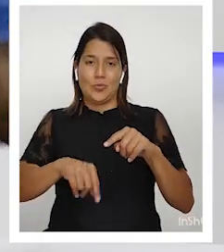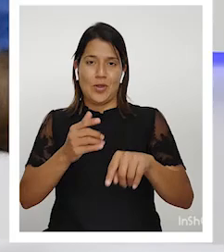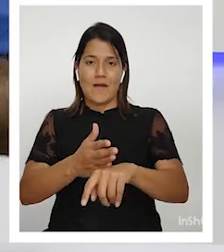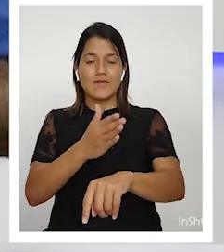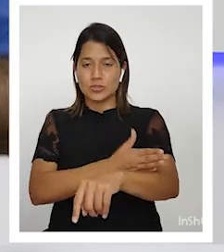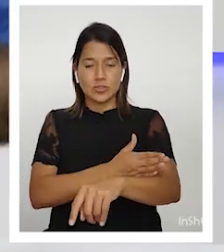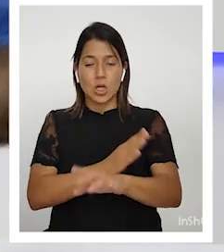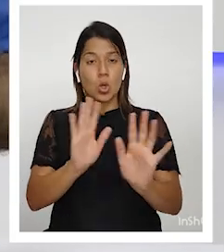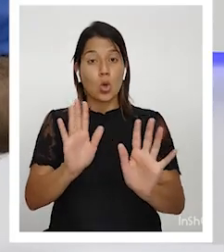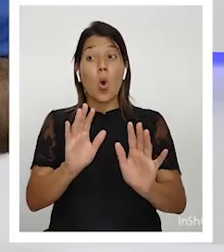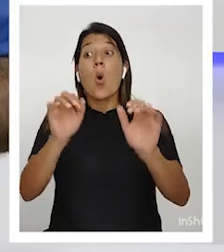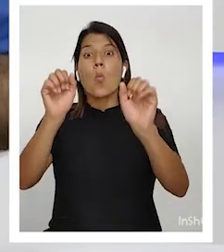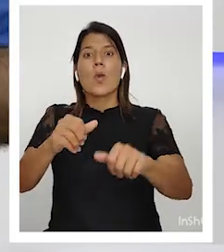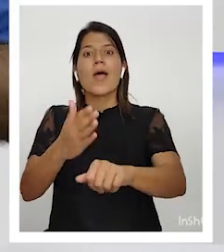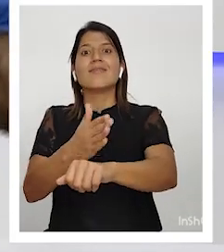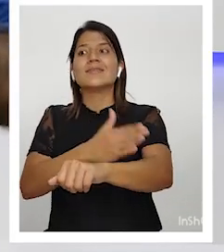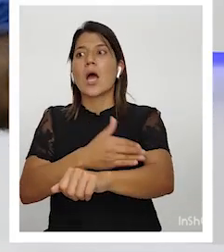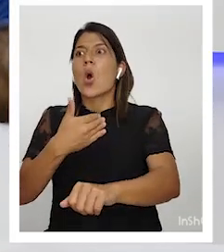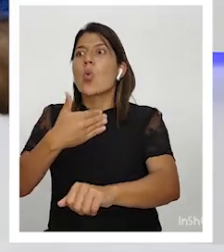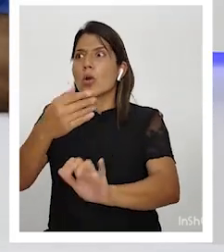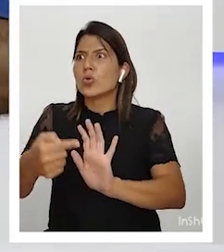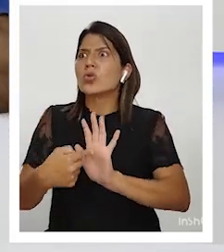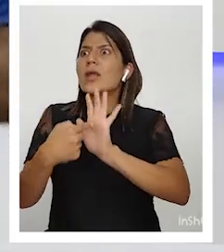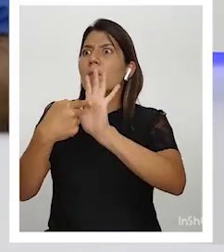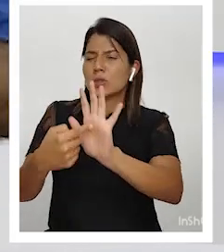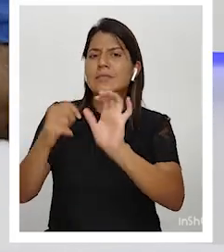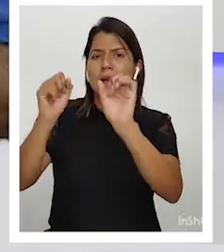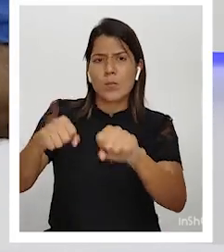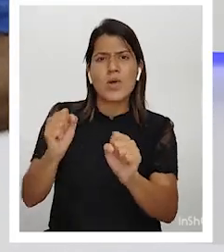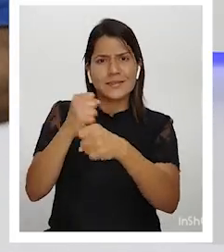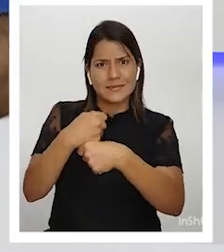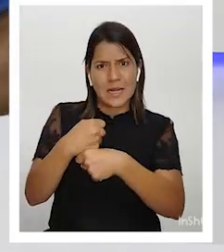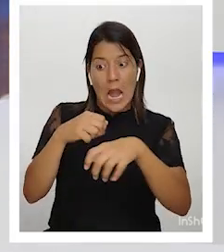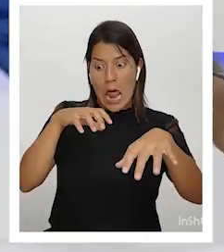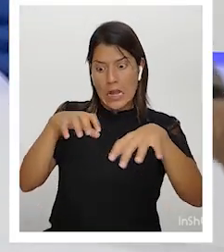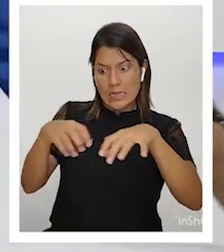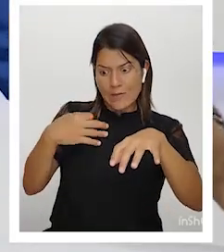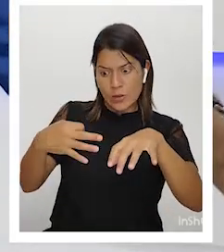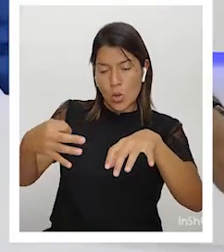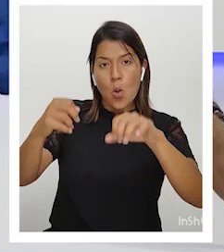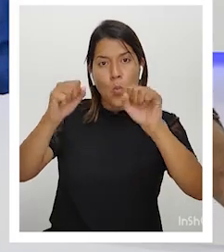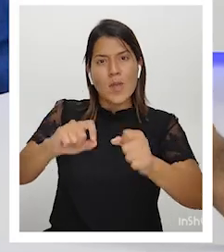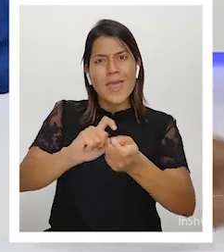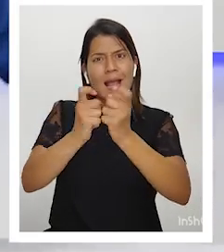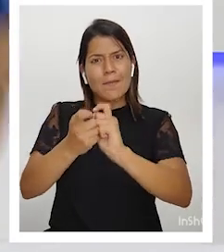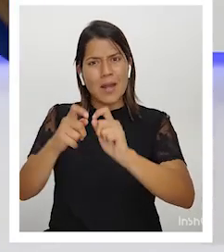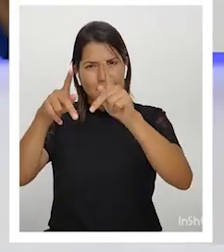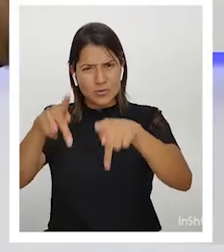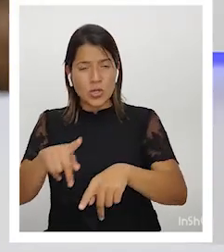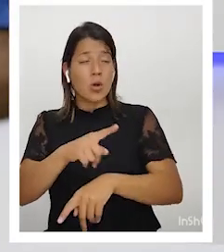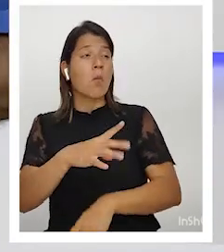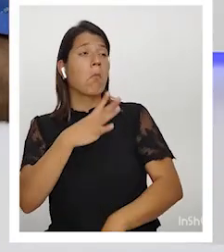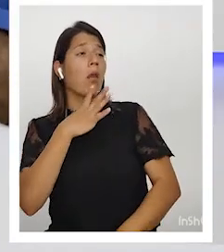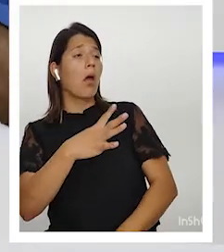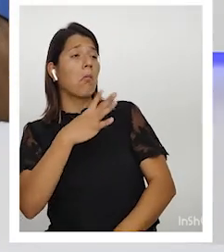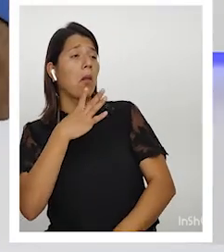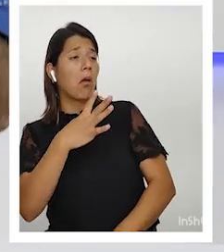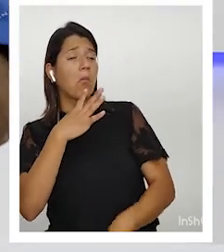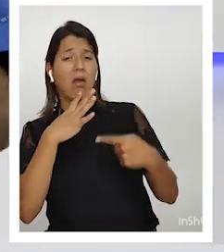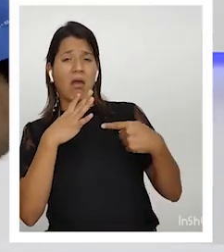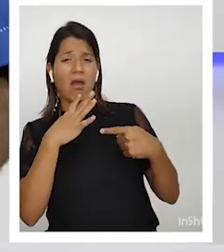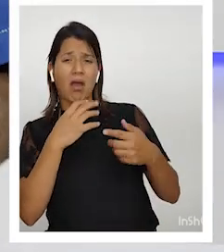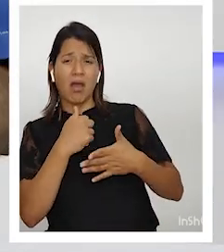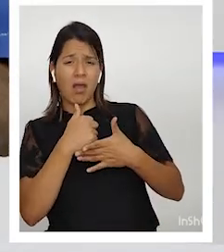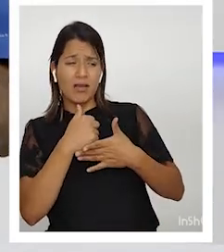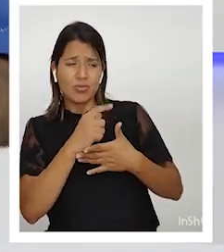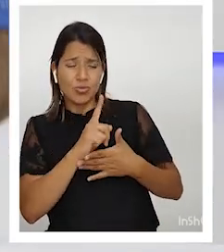en la actividad que puede hacerlo. Es eso, la actividad es que transforma a las personas. no son los sermones, los sermones pueden ayudar, pero es